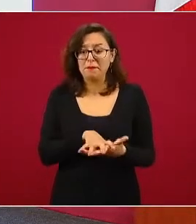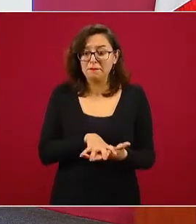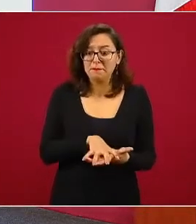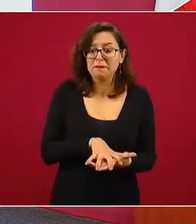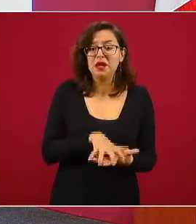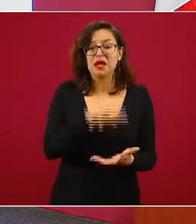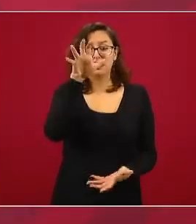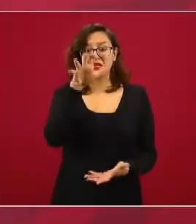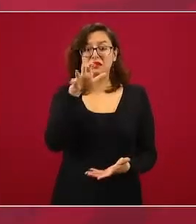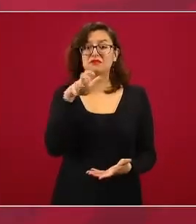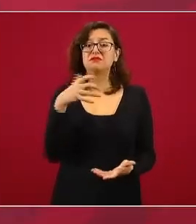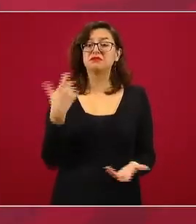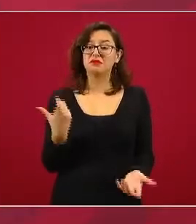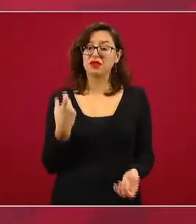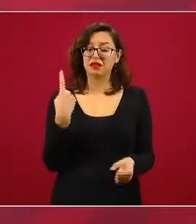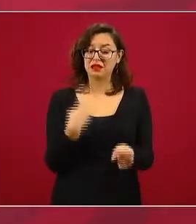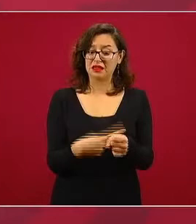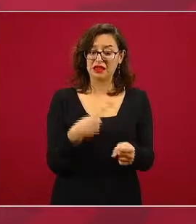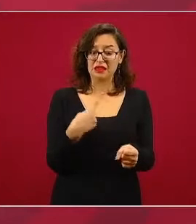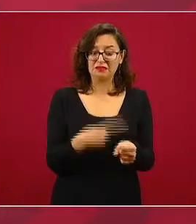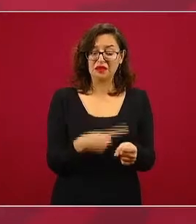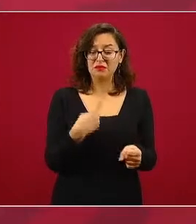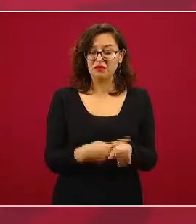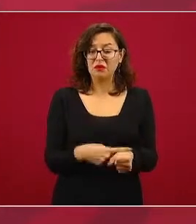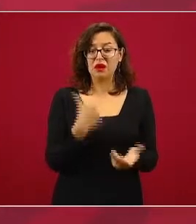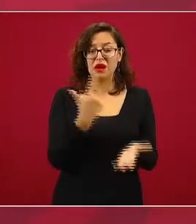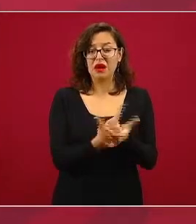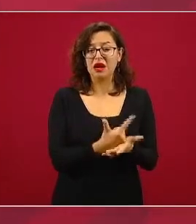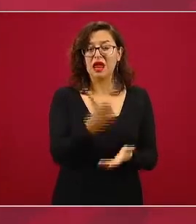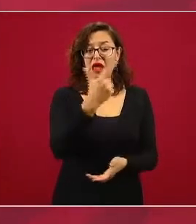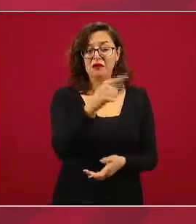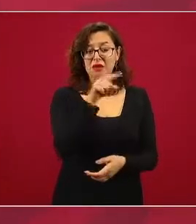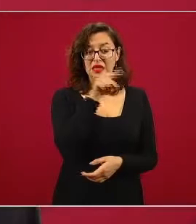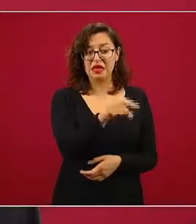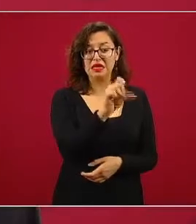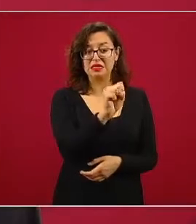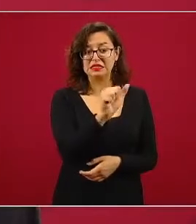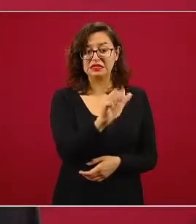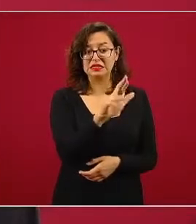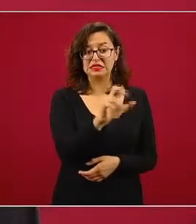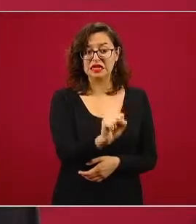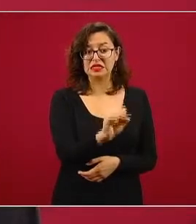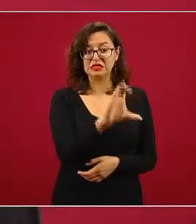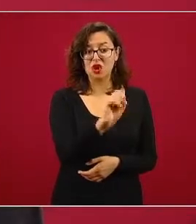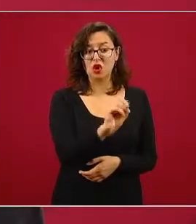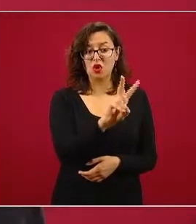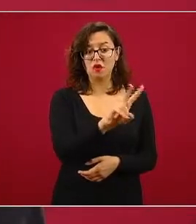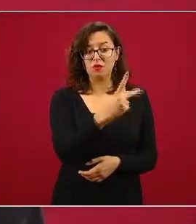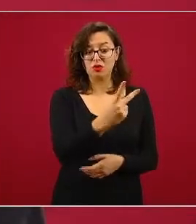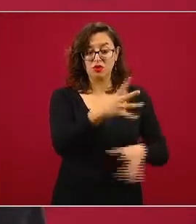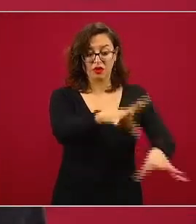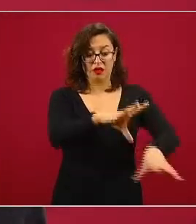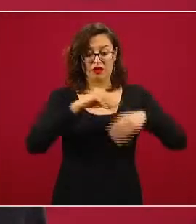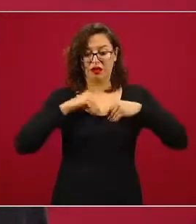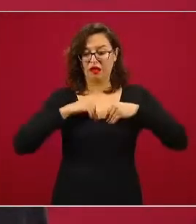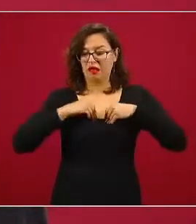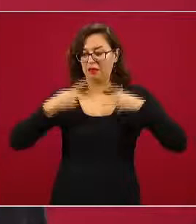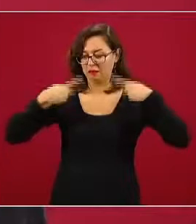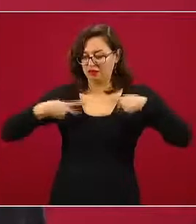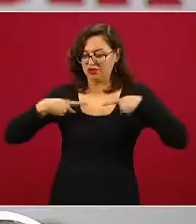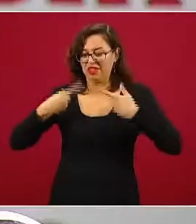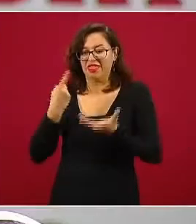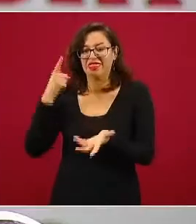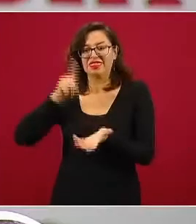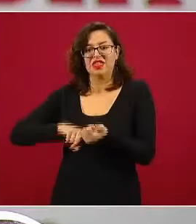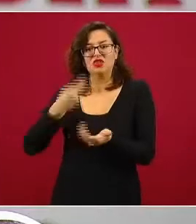verdadero enemigo, SARS-CoV-2, se aprovecha de organismos enfermos de otras cosas o de personas en riesgo